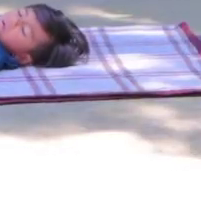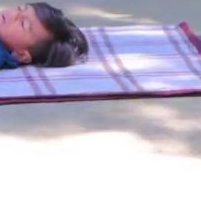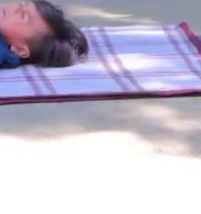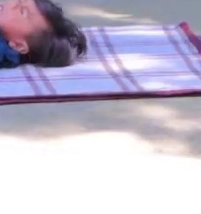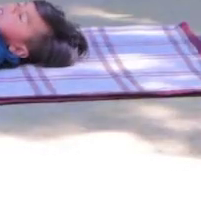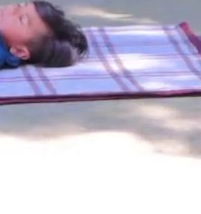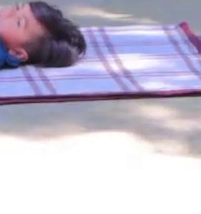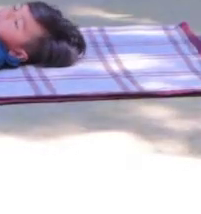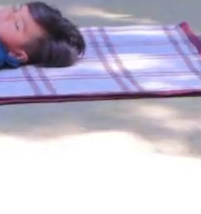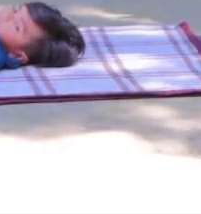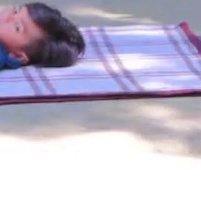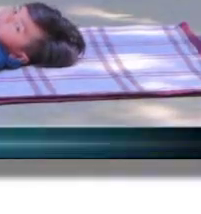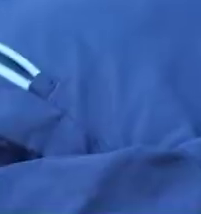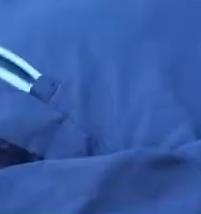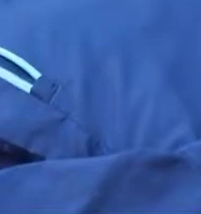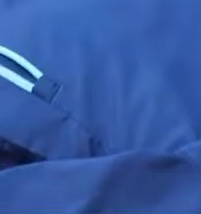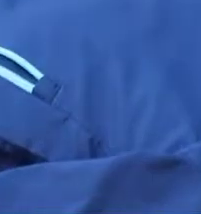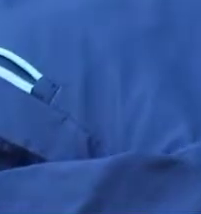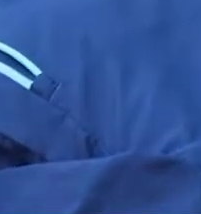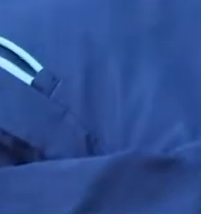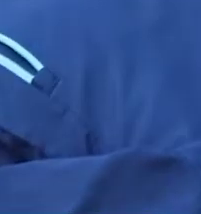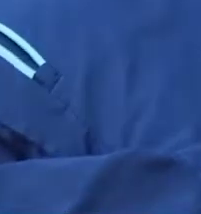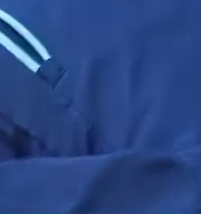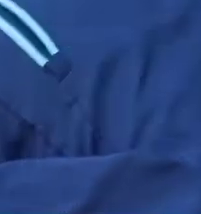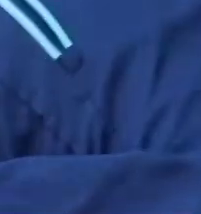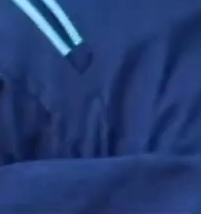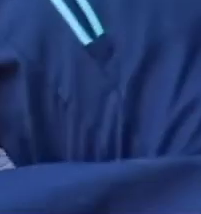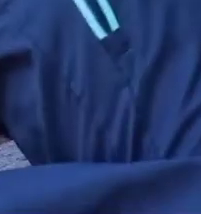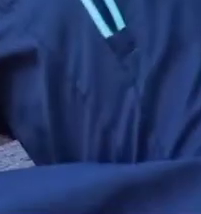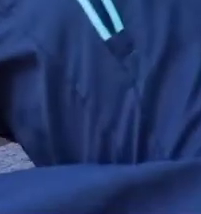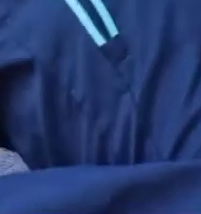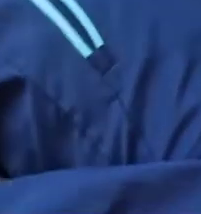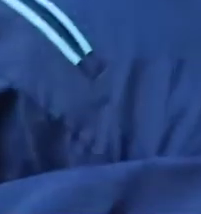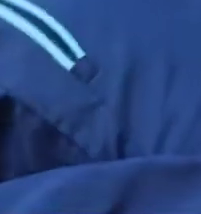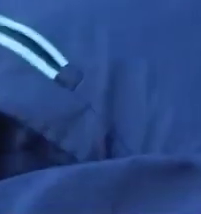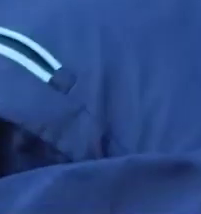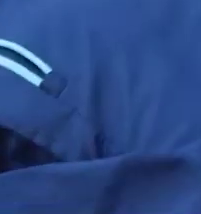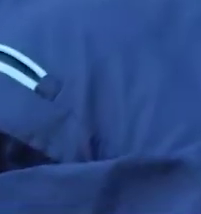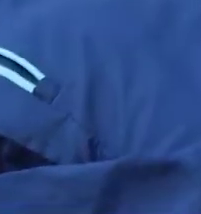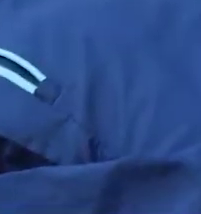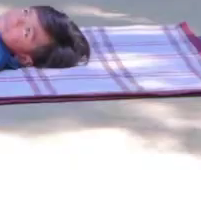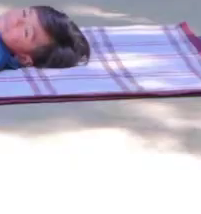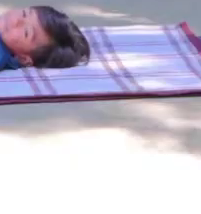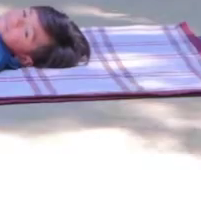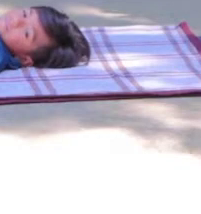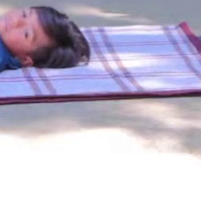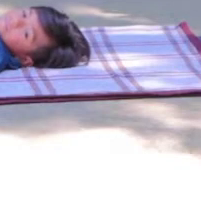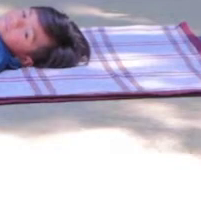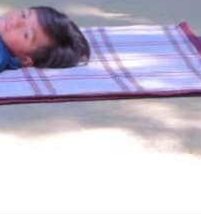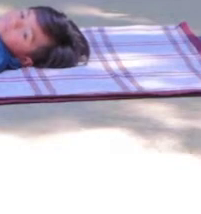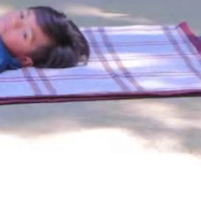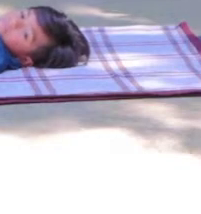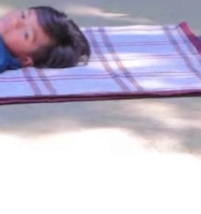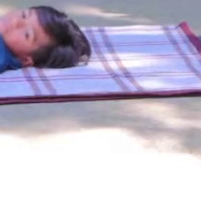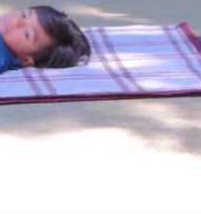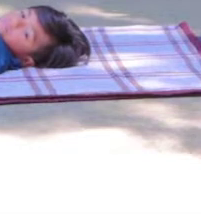Otro más. Bajamos. Subimos. Bajamos. Respirando.